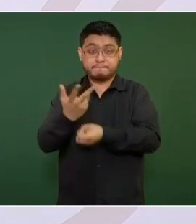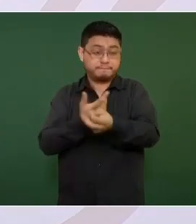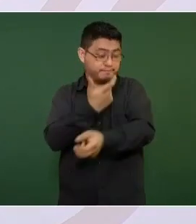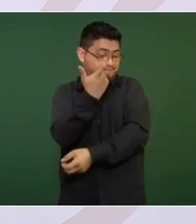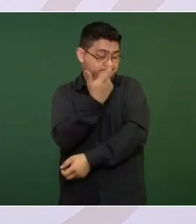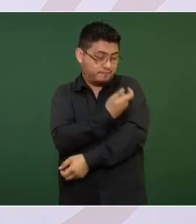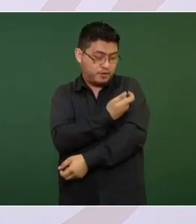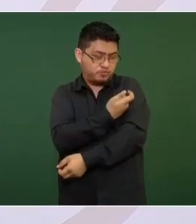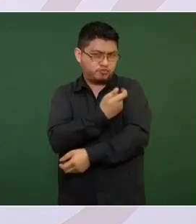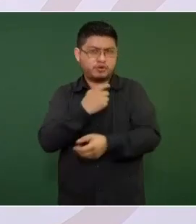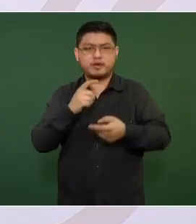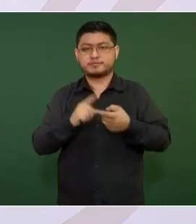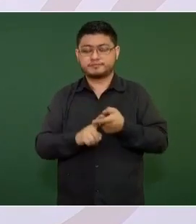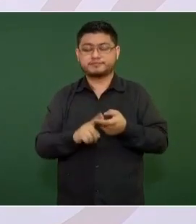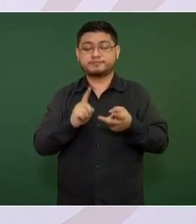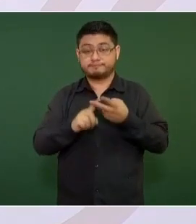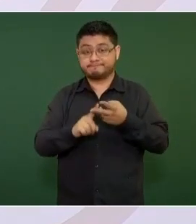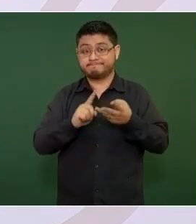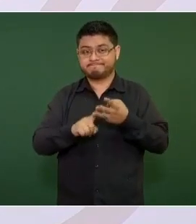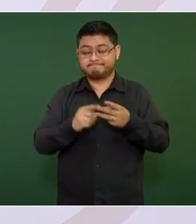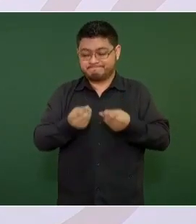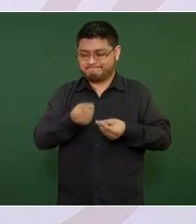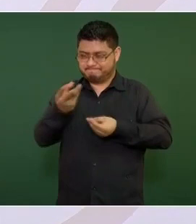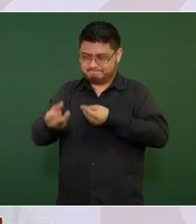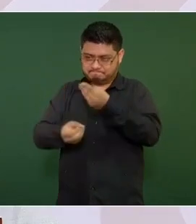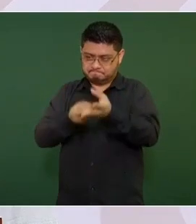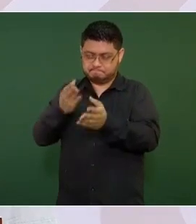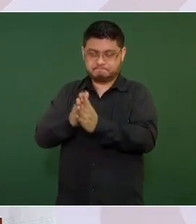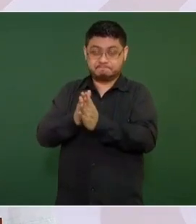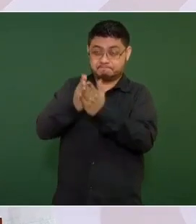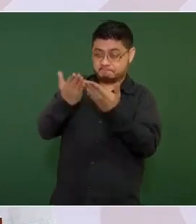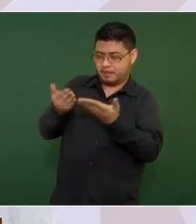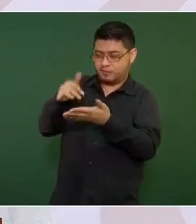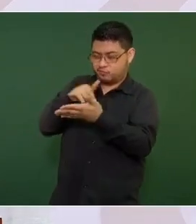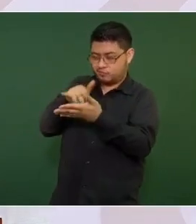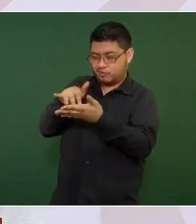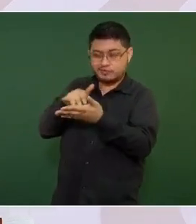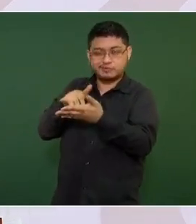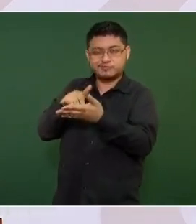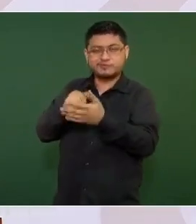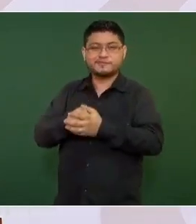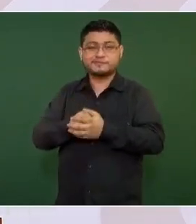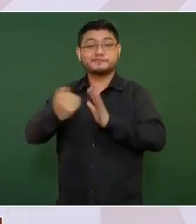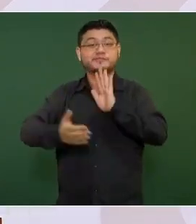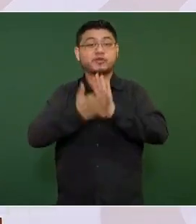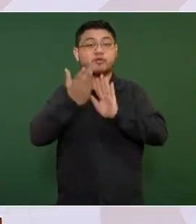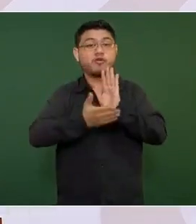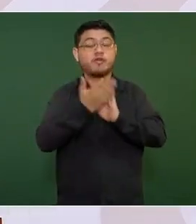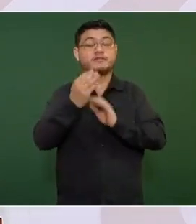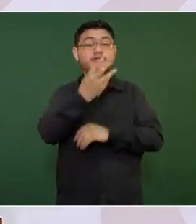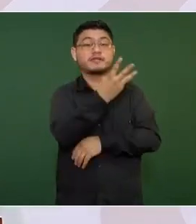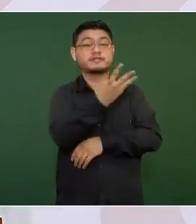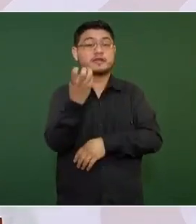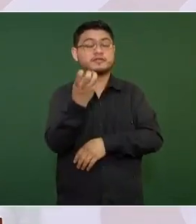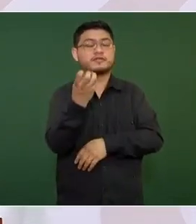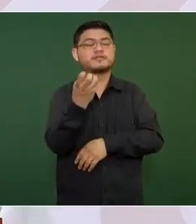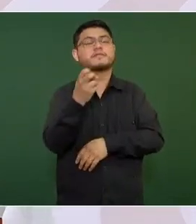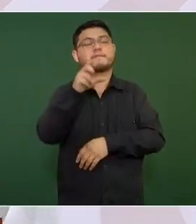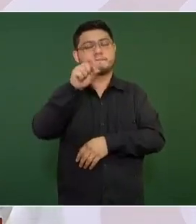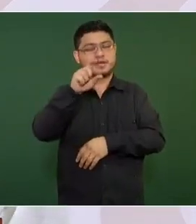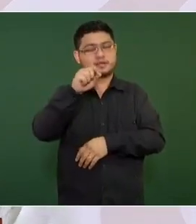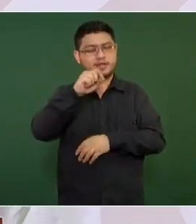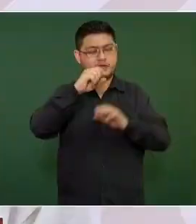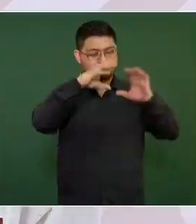vacunas, en la entrega de libros de texto, en la construcción de 320 cuarteles,